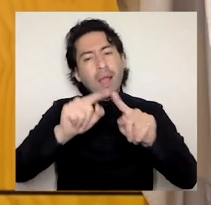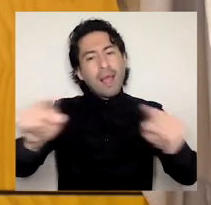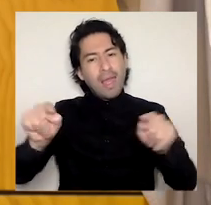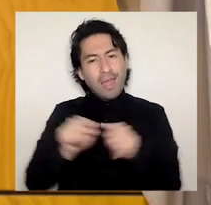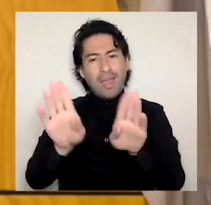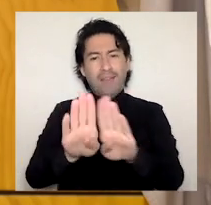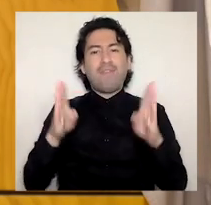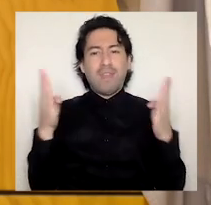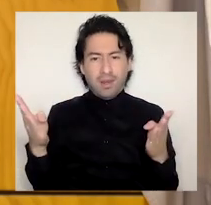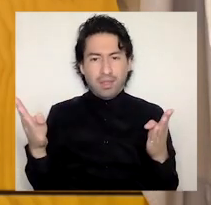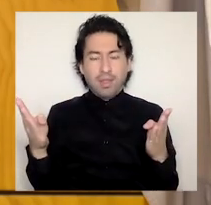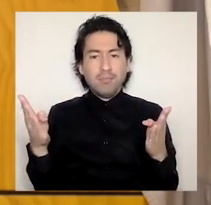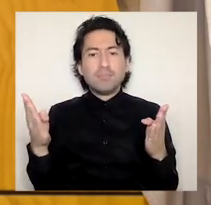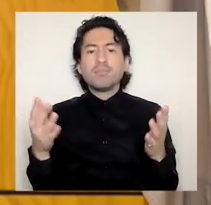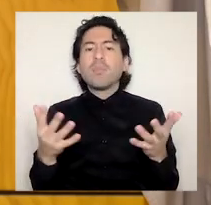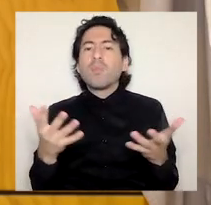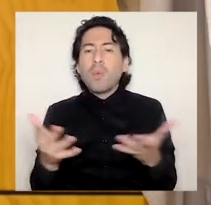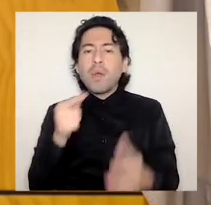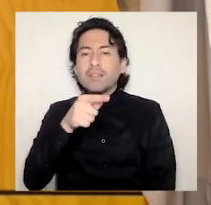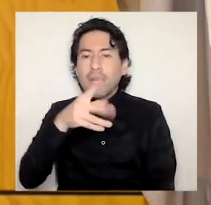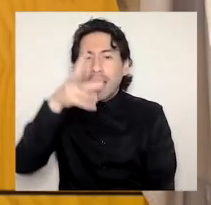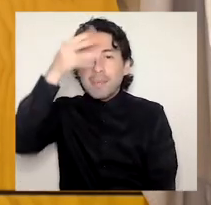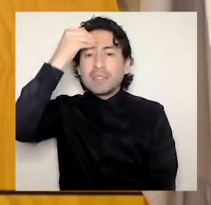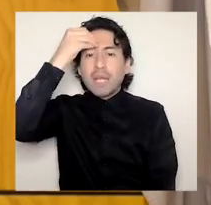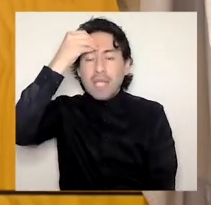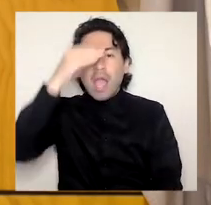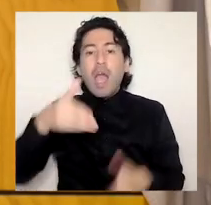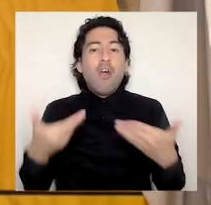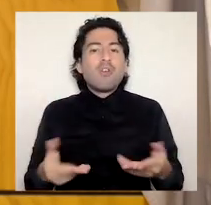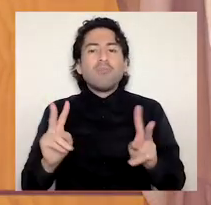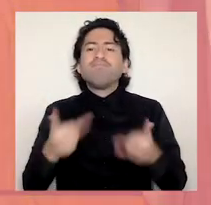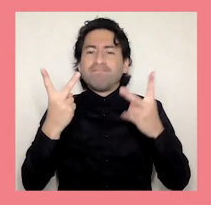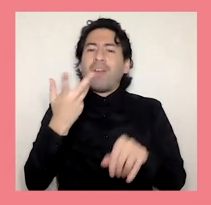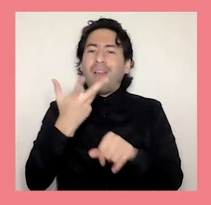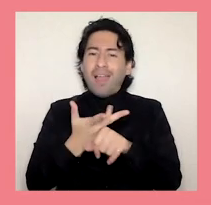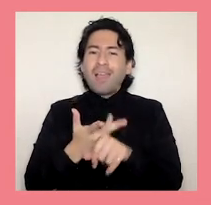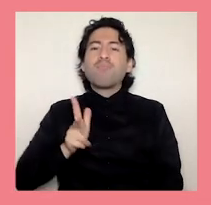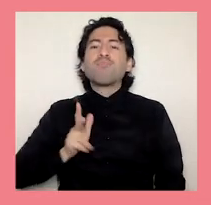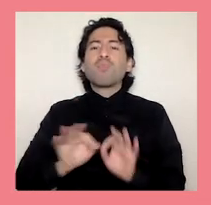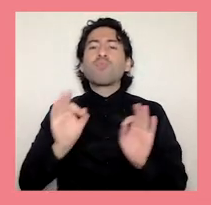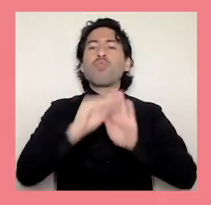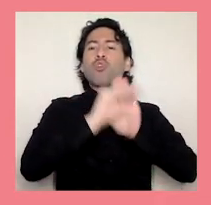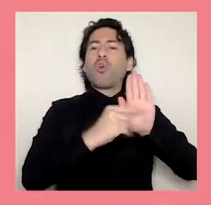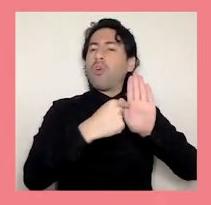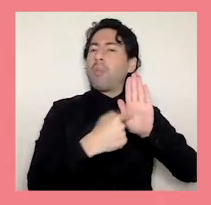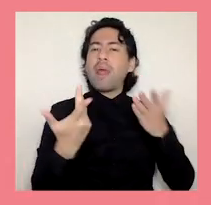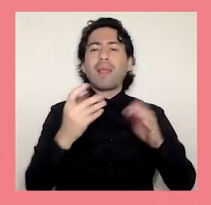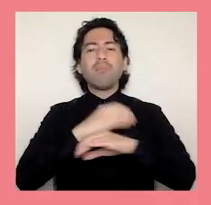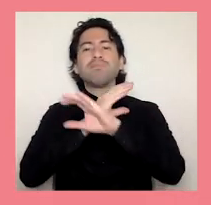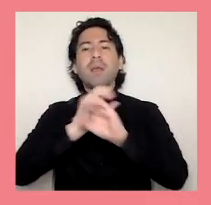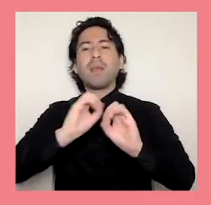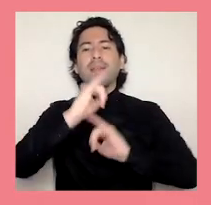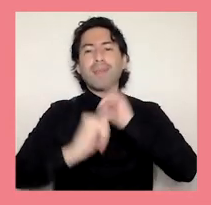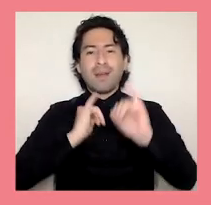de confinamiento. Gracias a este aprendizaje, hoy contamos con el Protocolo para la Docencia a Distancia,